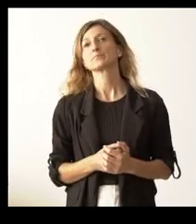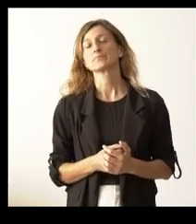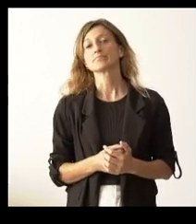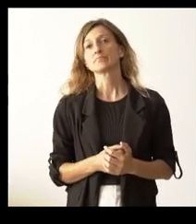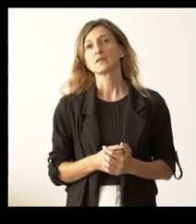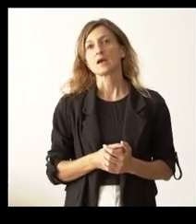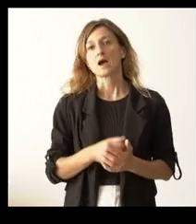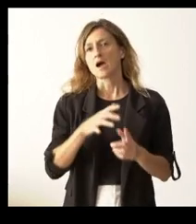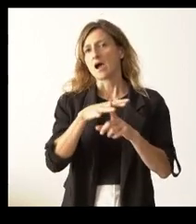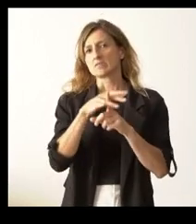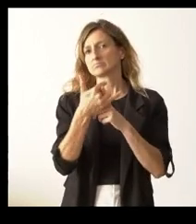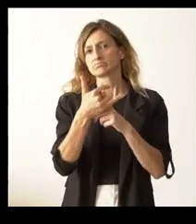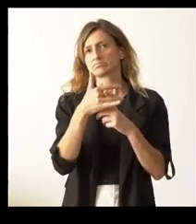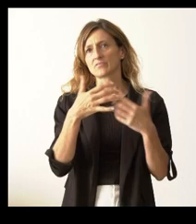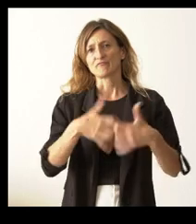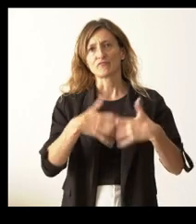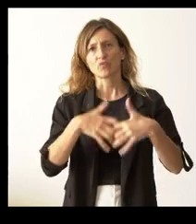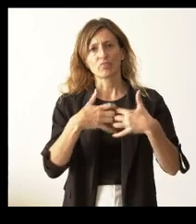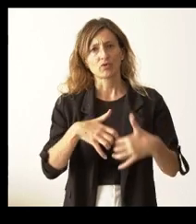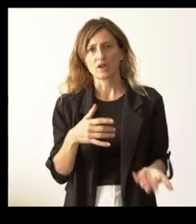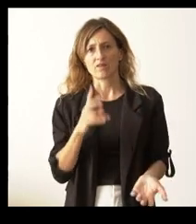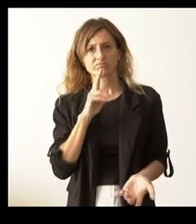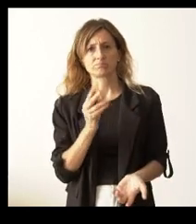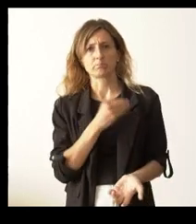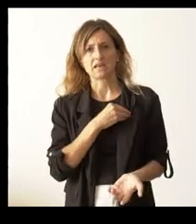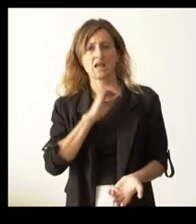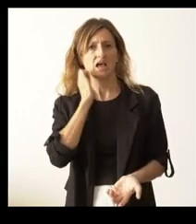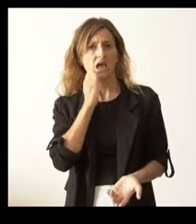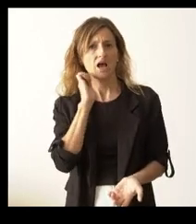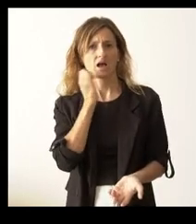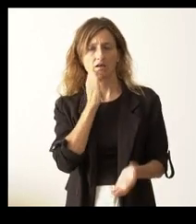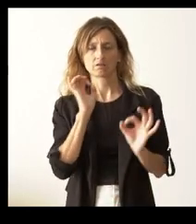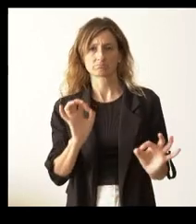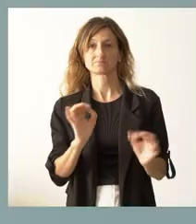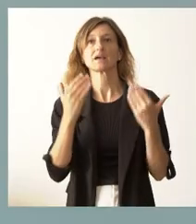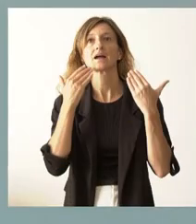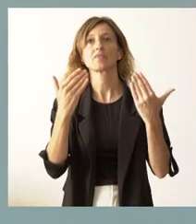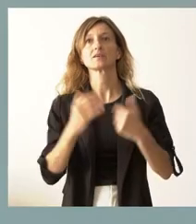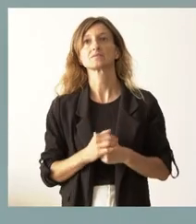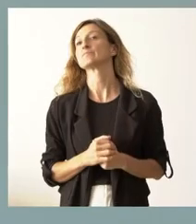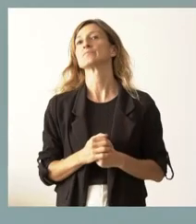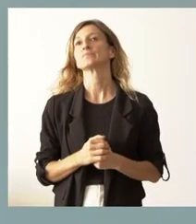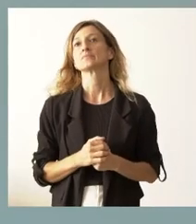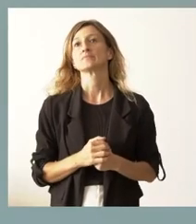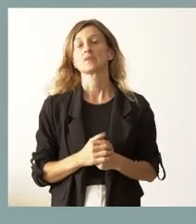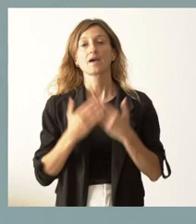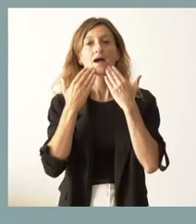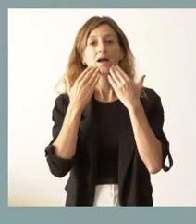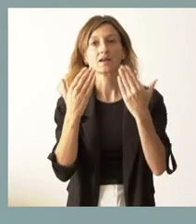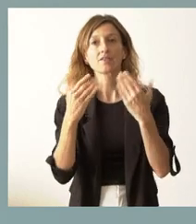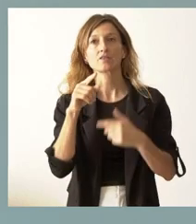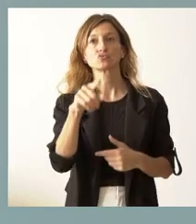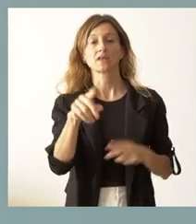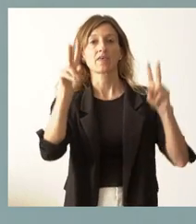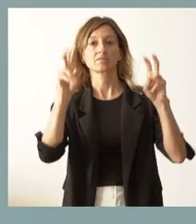Está funcionando de pena y hay quejas continuas. Muchas gracias. Muchas gracias a usted. Las